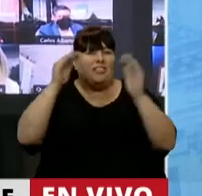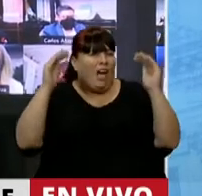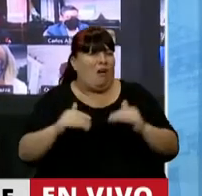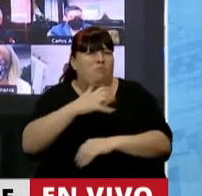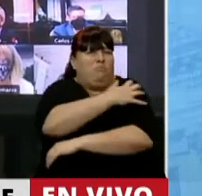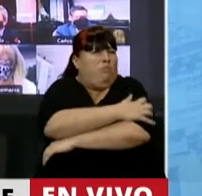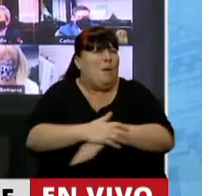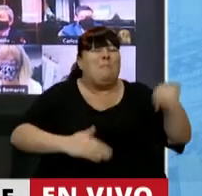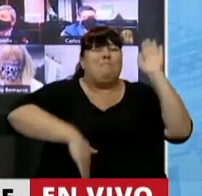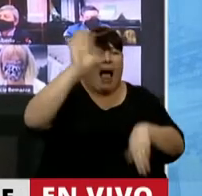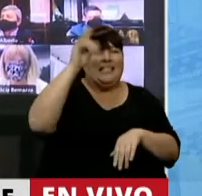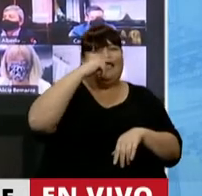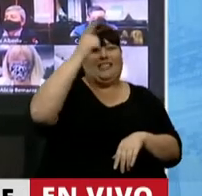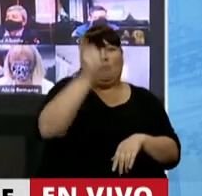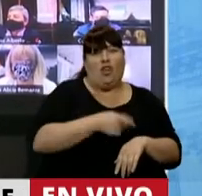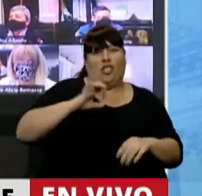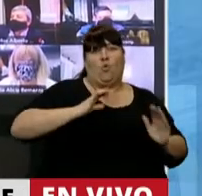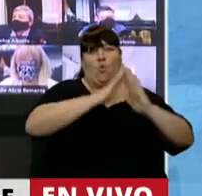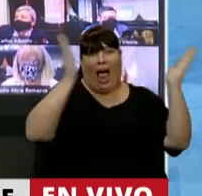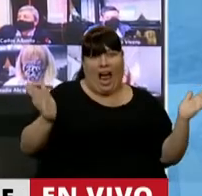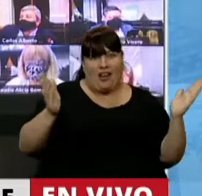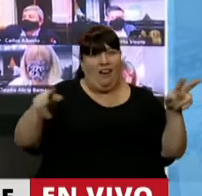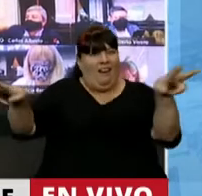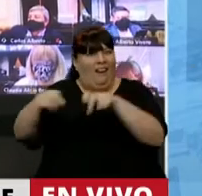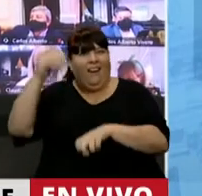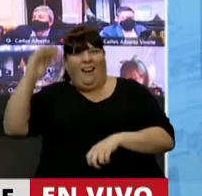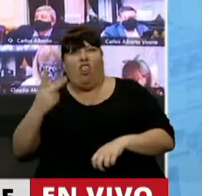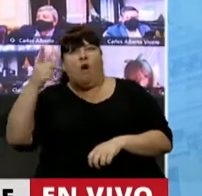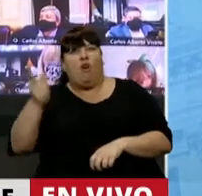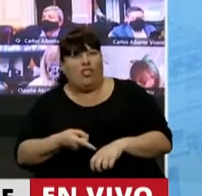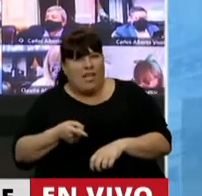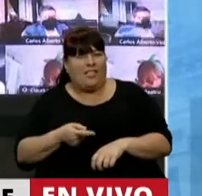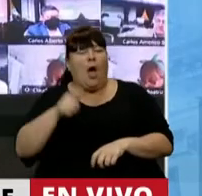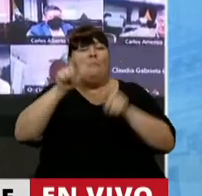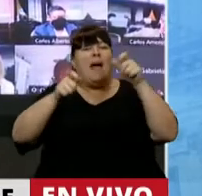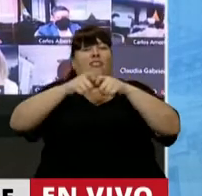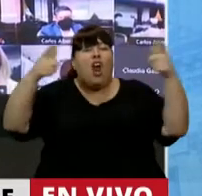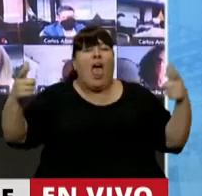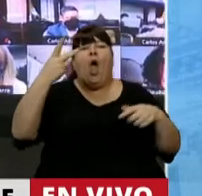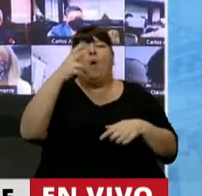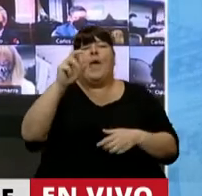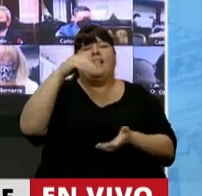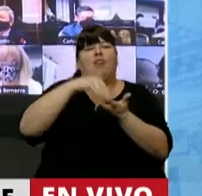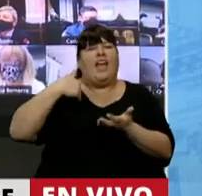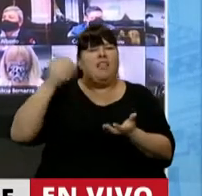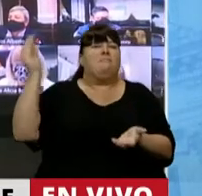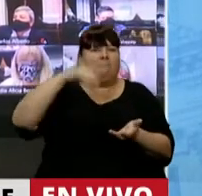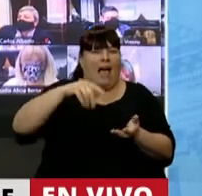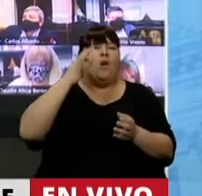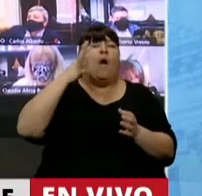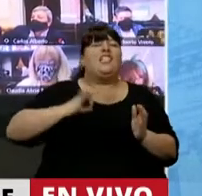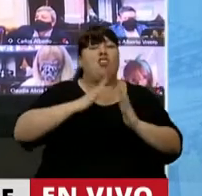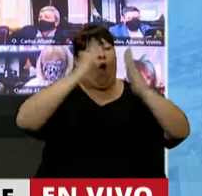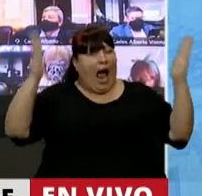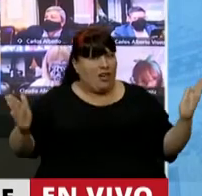términos de pobreza, 7% anual. Hemos aumentado la población en 20 millones de argentinos en 45